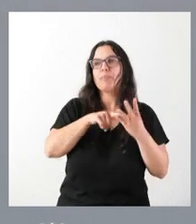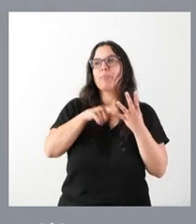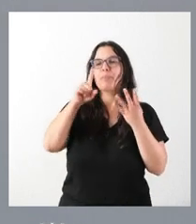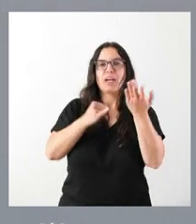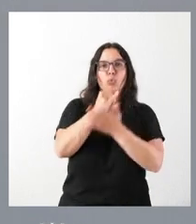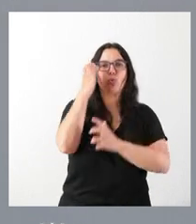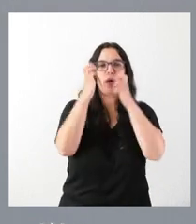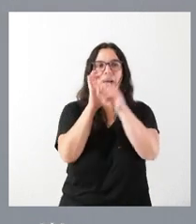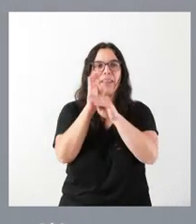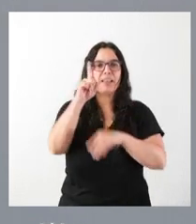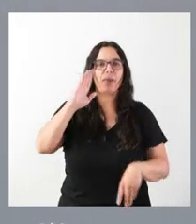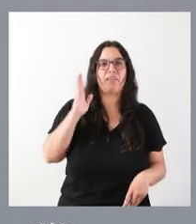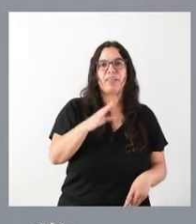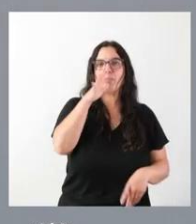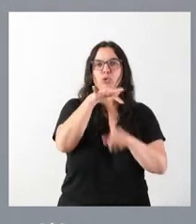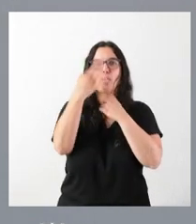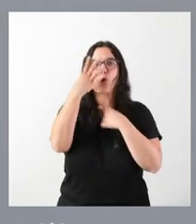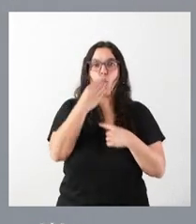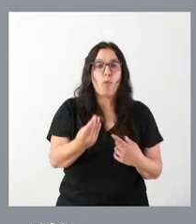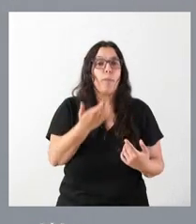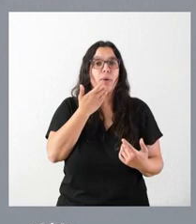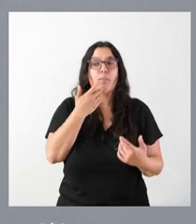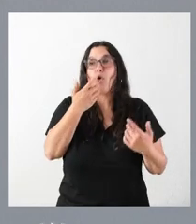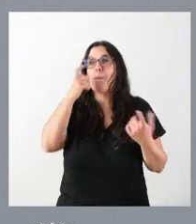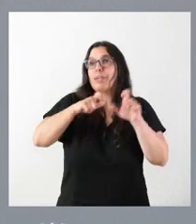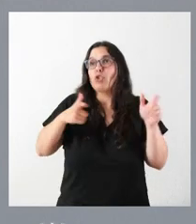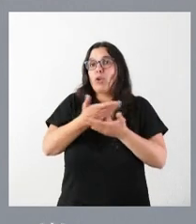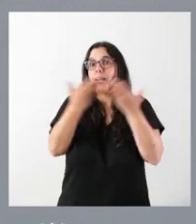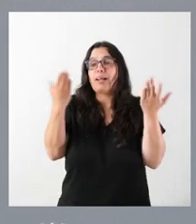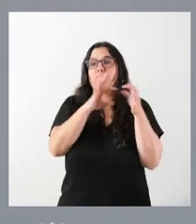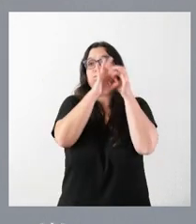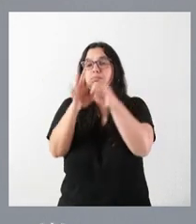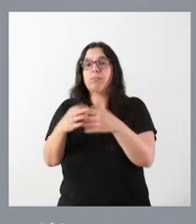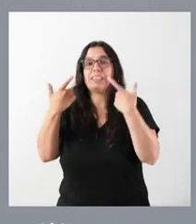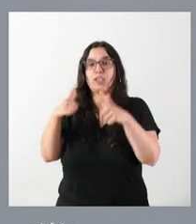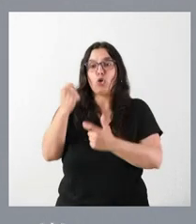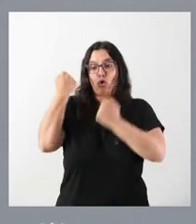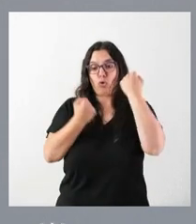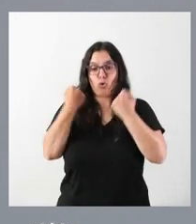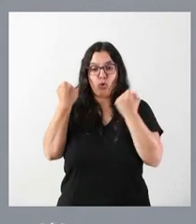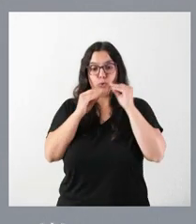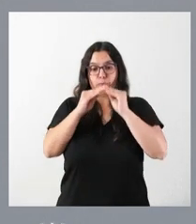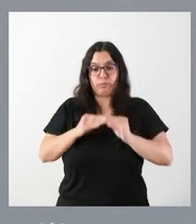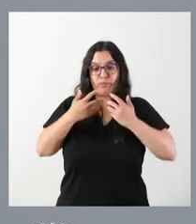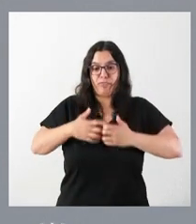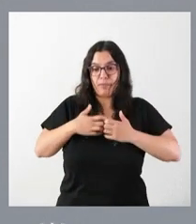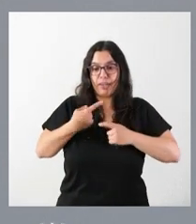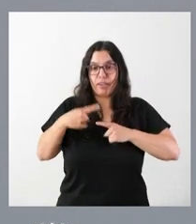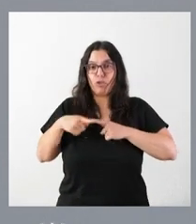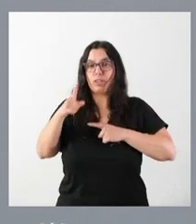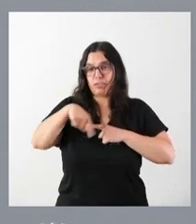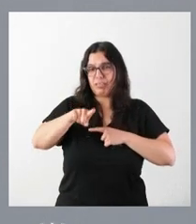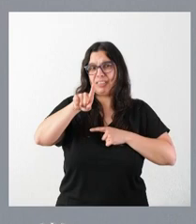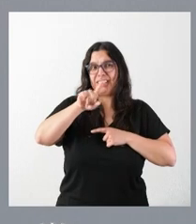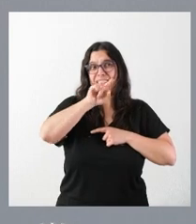afectadas por la situación del lobo o personas que están vinculadas al sector del automóvil, que seguro que tienen una opinión